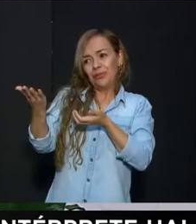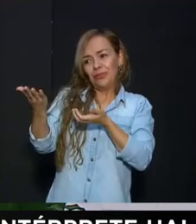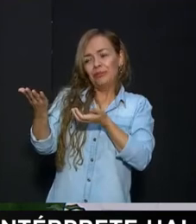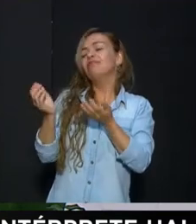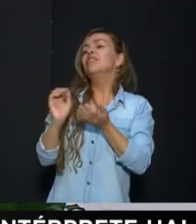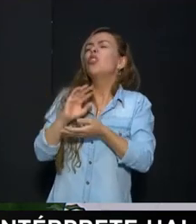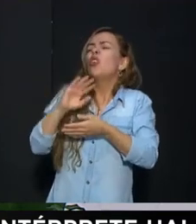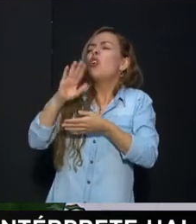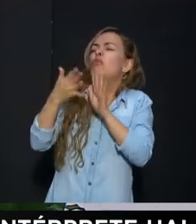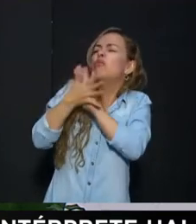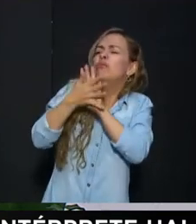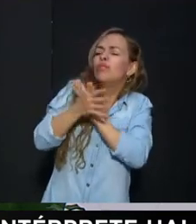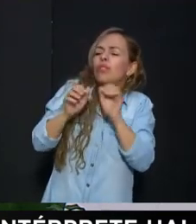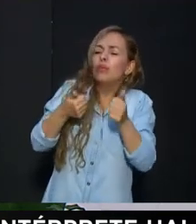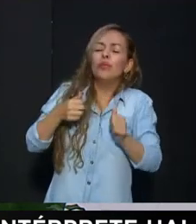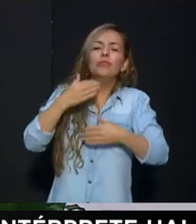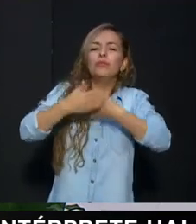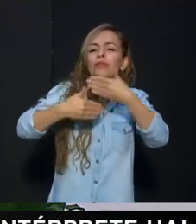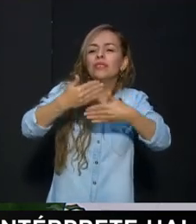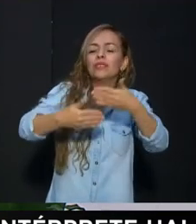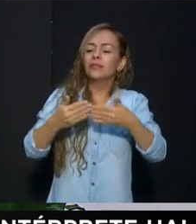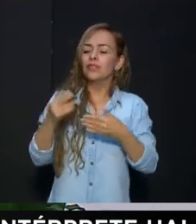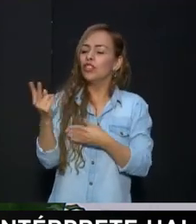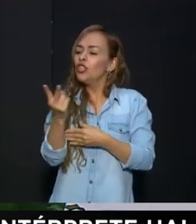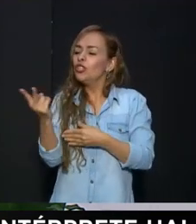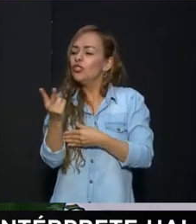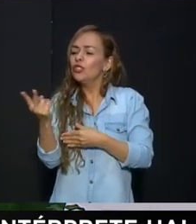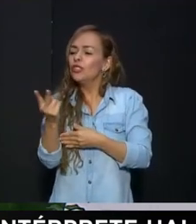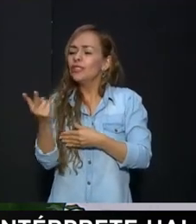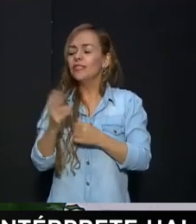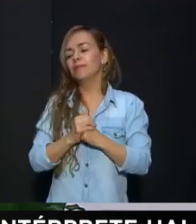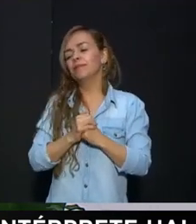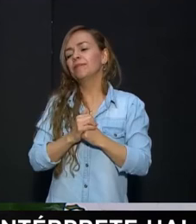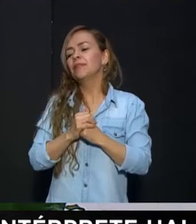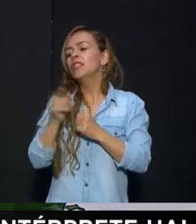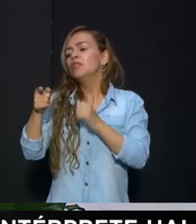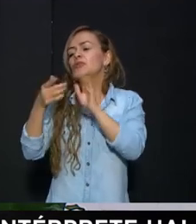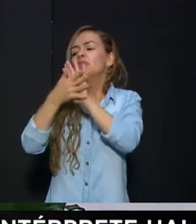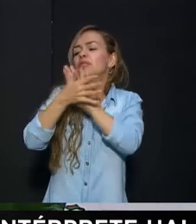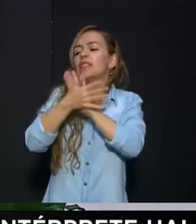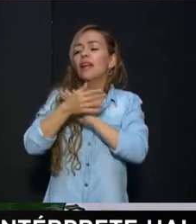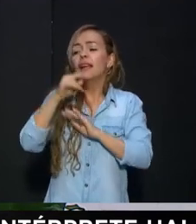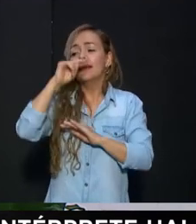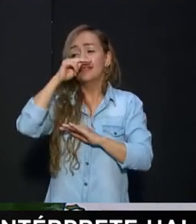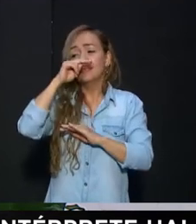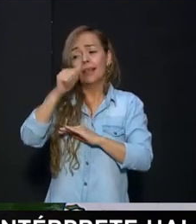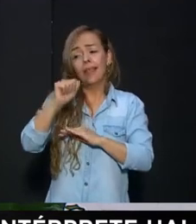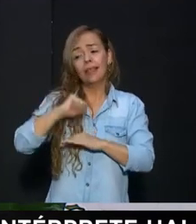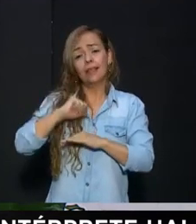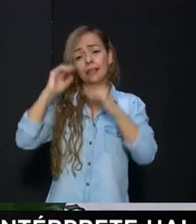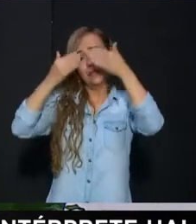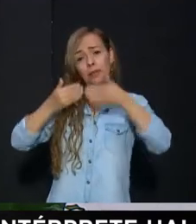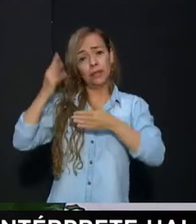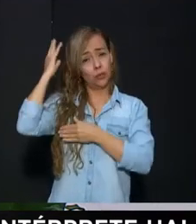sentido En este proceso Especialmente Daisy Su madre Con Clarissa Que tiene digamos Esta discapacidad cognitiva Realizando las